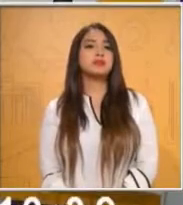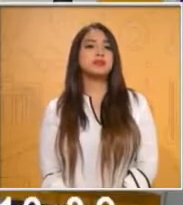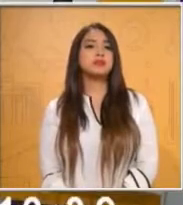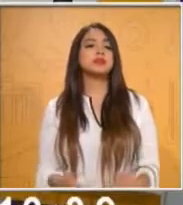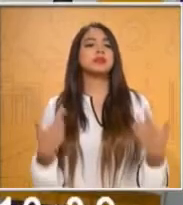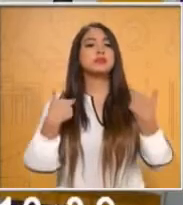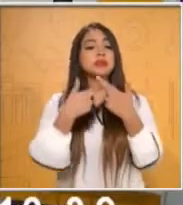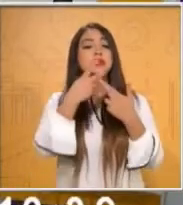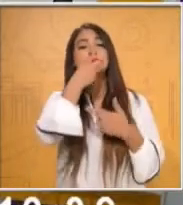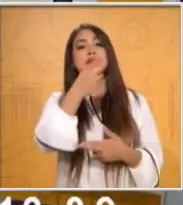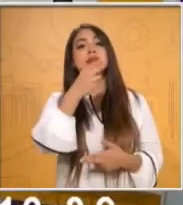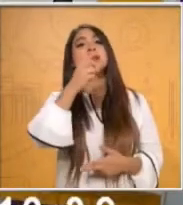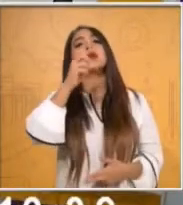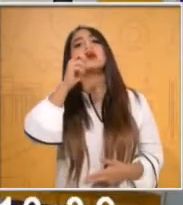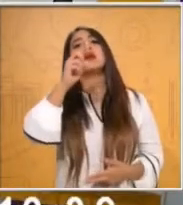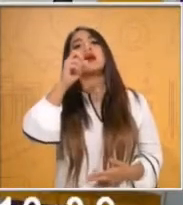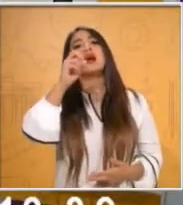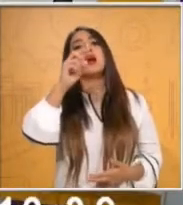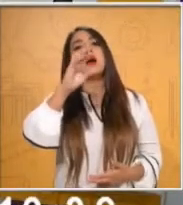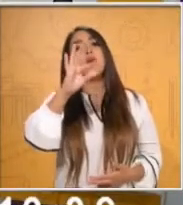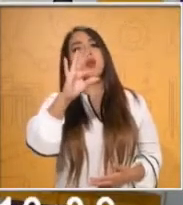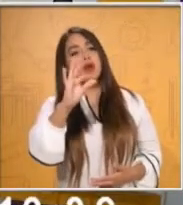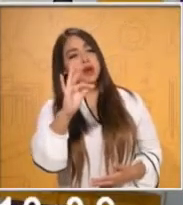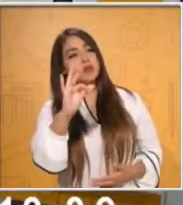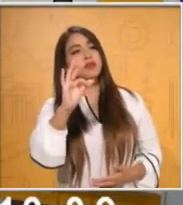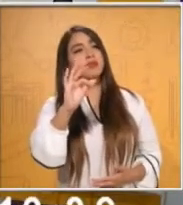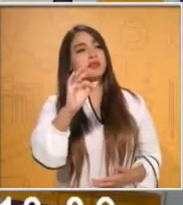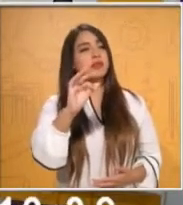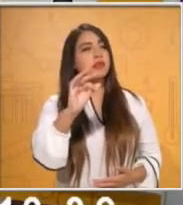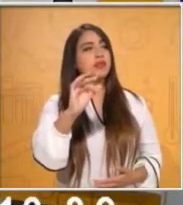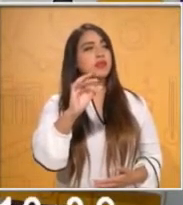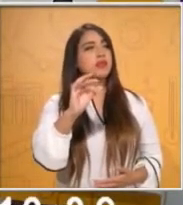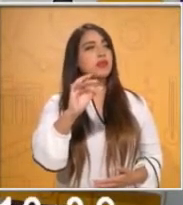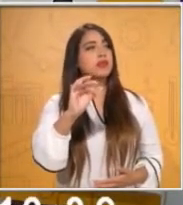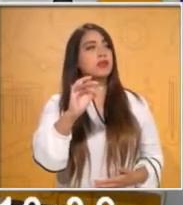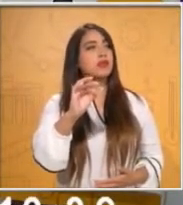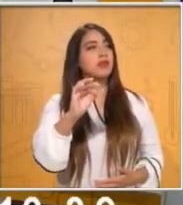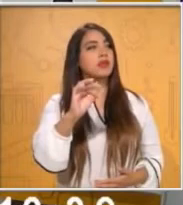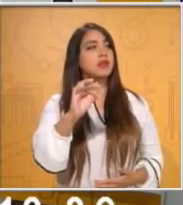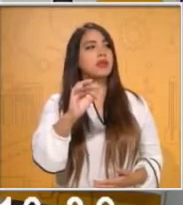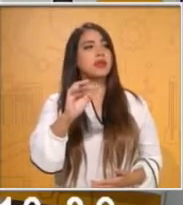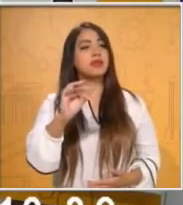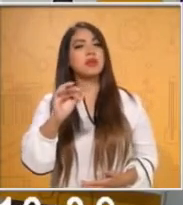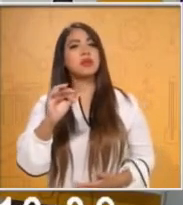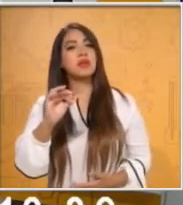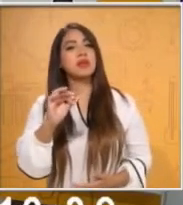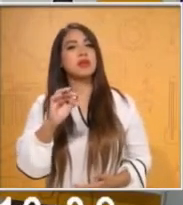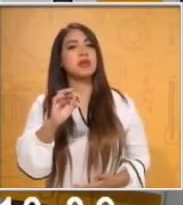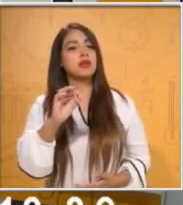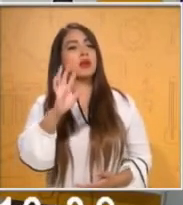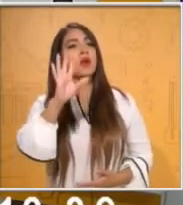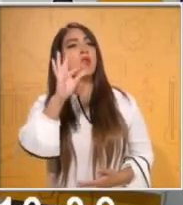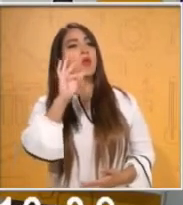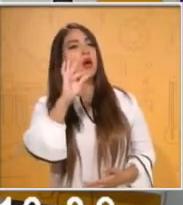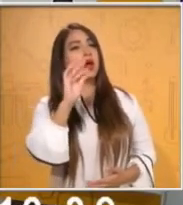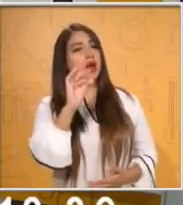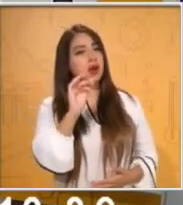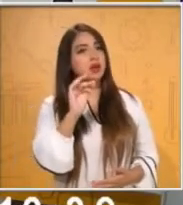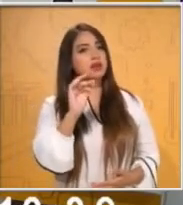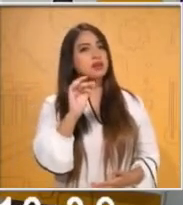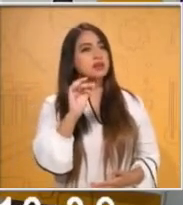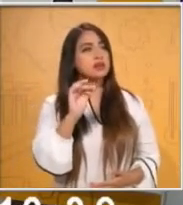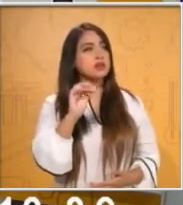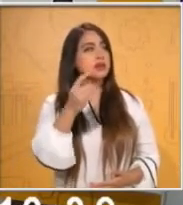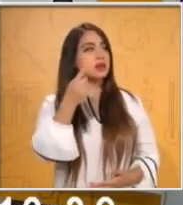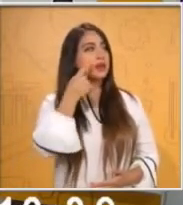50. ¿Y sería 60 o 30? ¿Qué será, maestra? No sé. Y vamos en